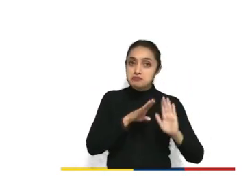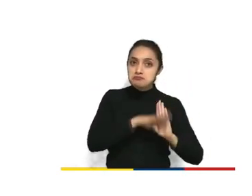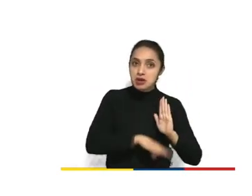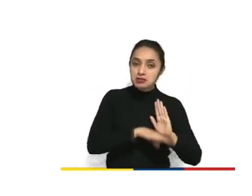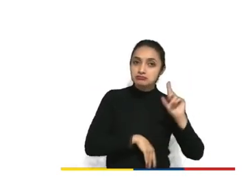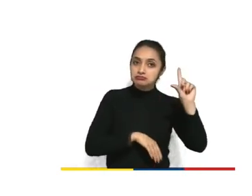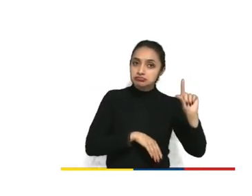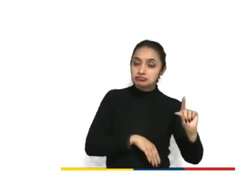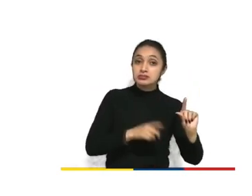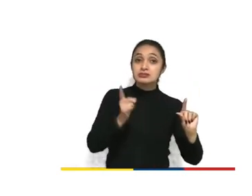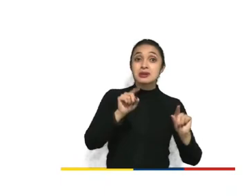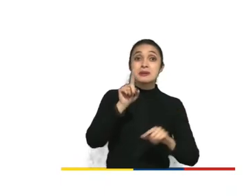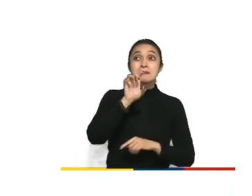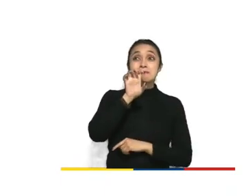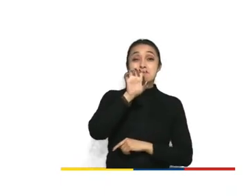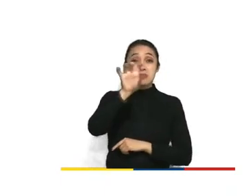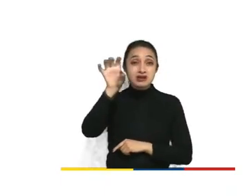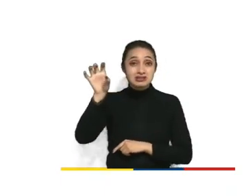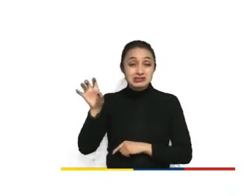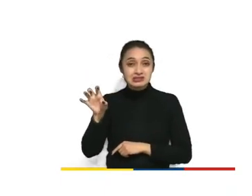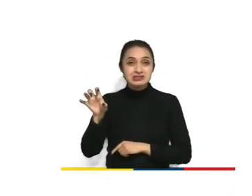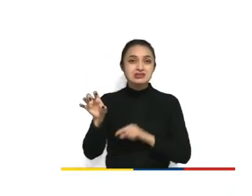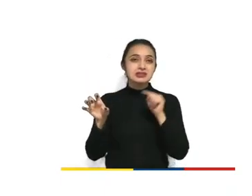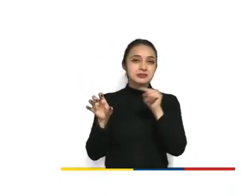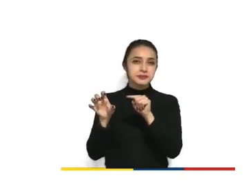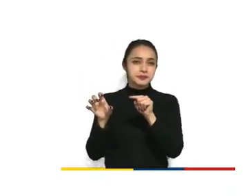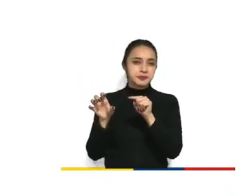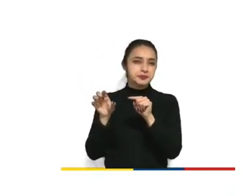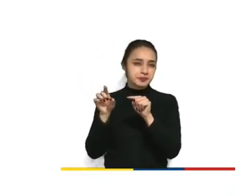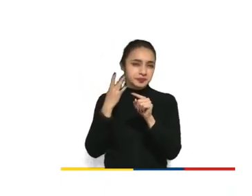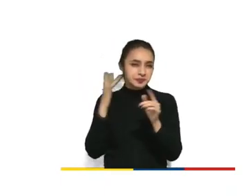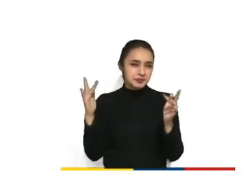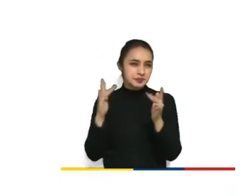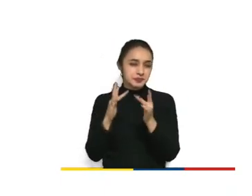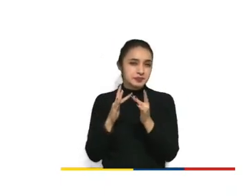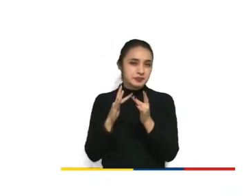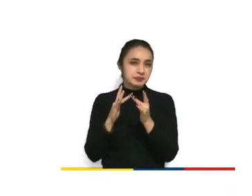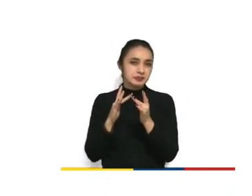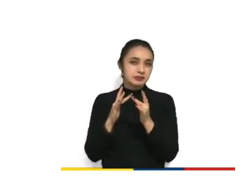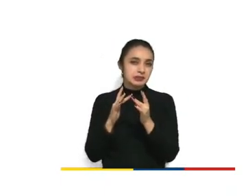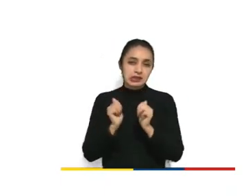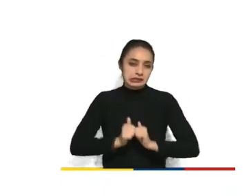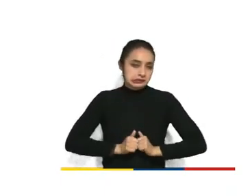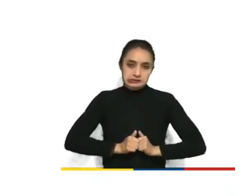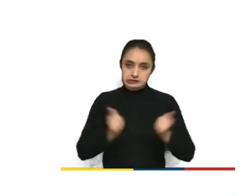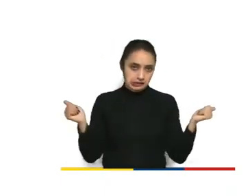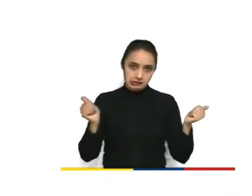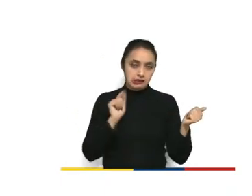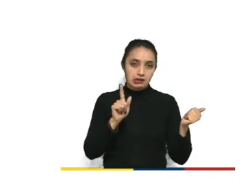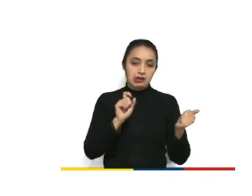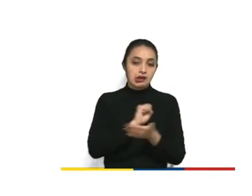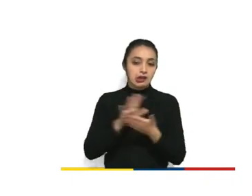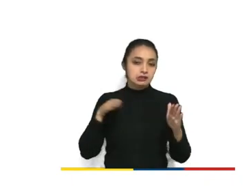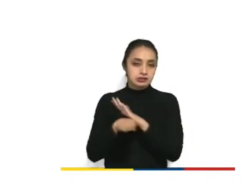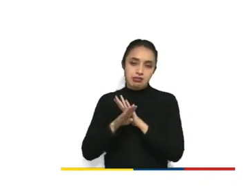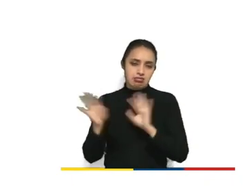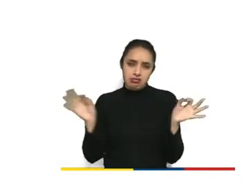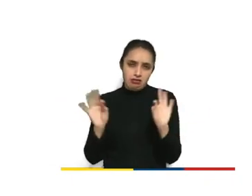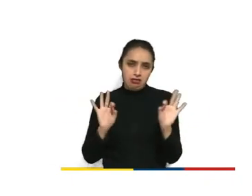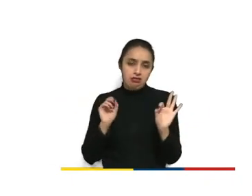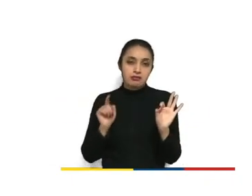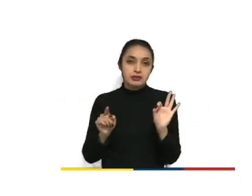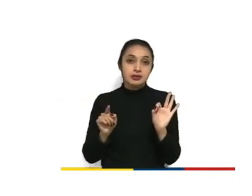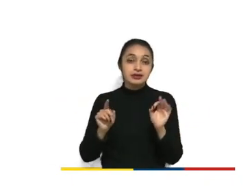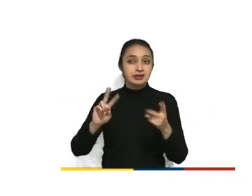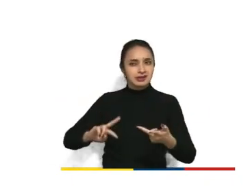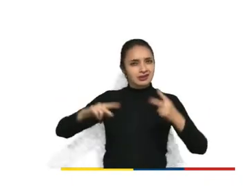en los países que estos esto ocurre en los países sin pero rating me en contraposición en